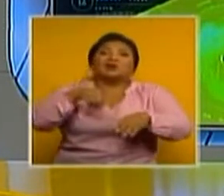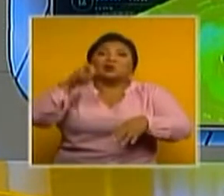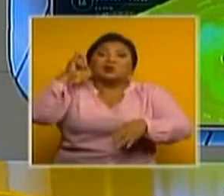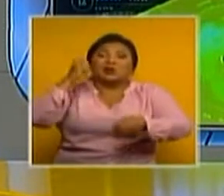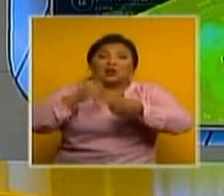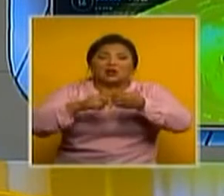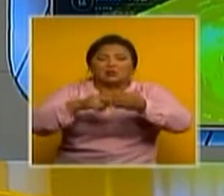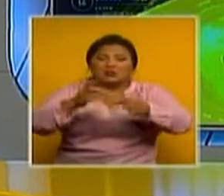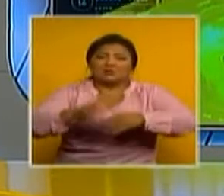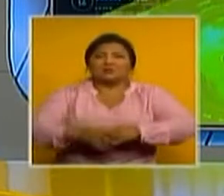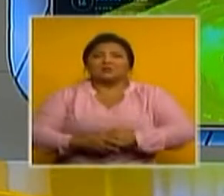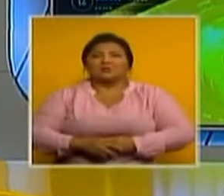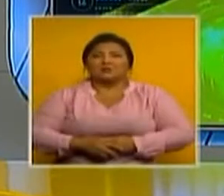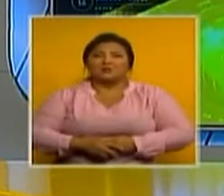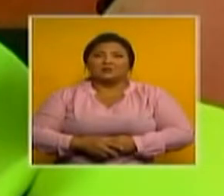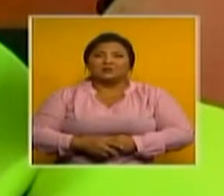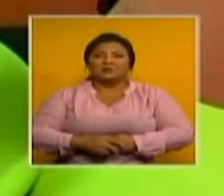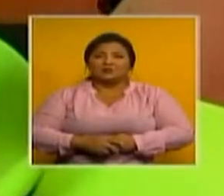de Quito.